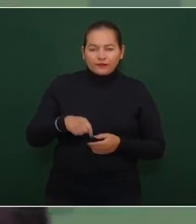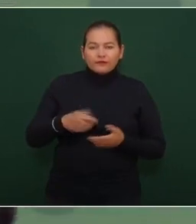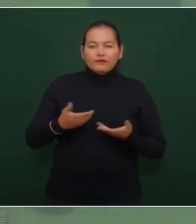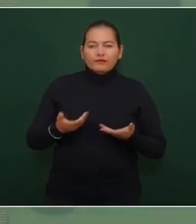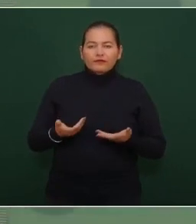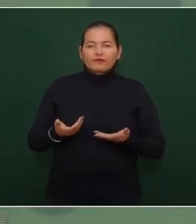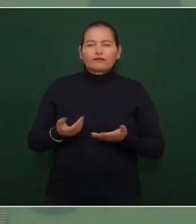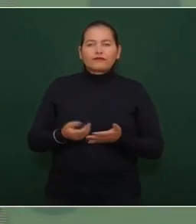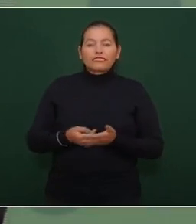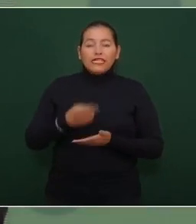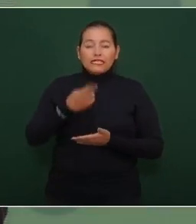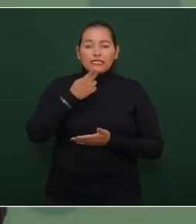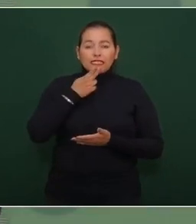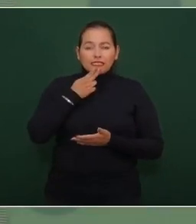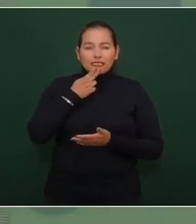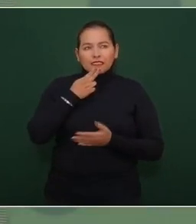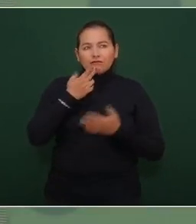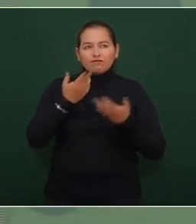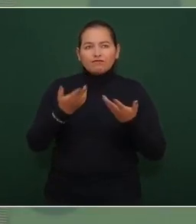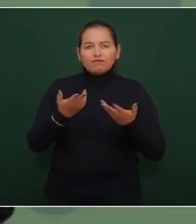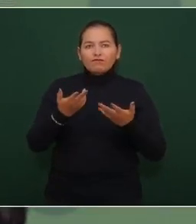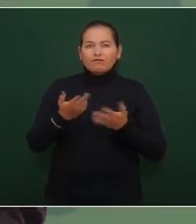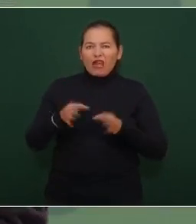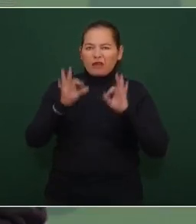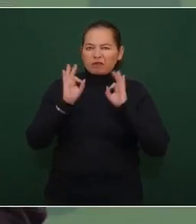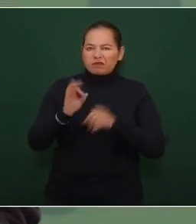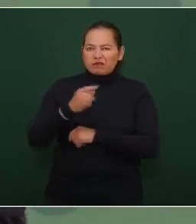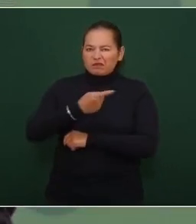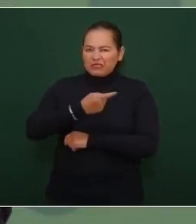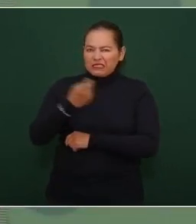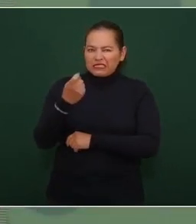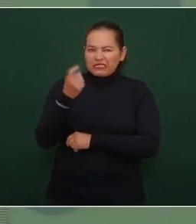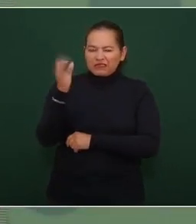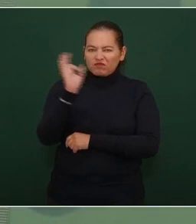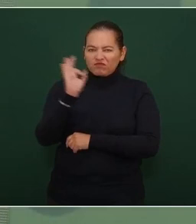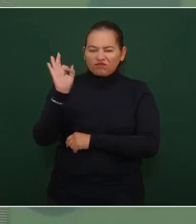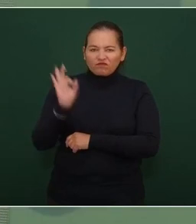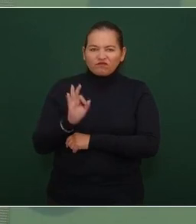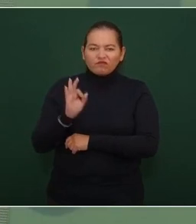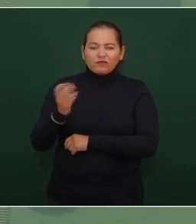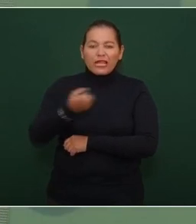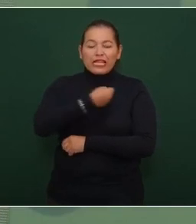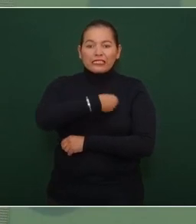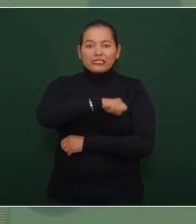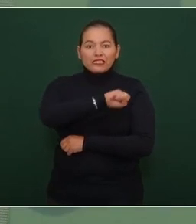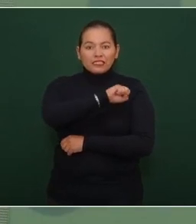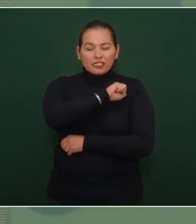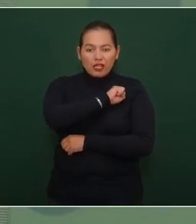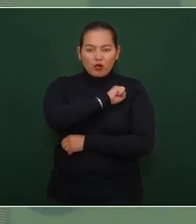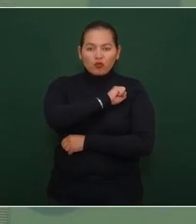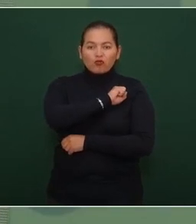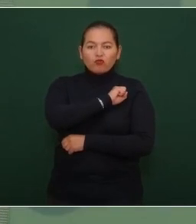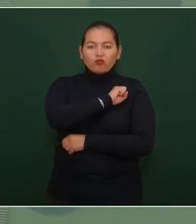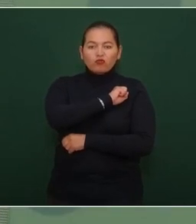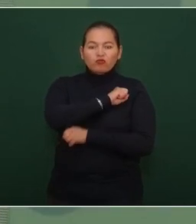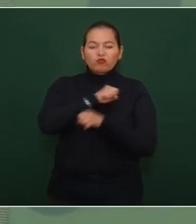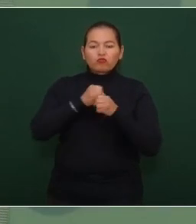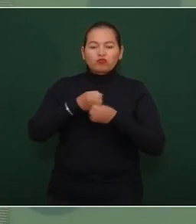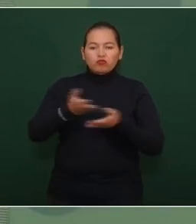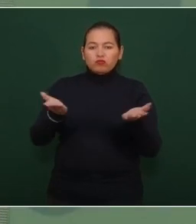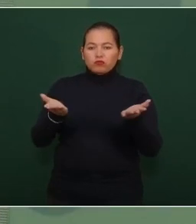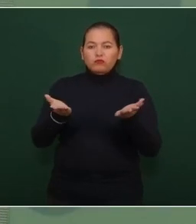muy bien al 100 el sistema de salud pública